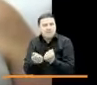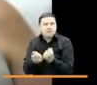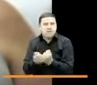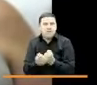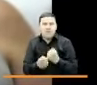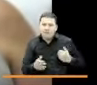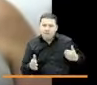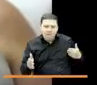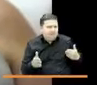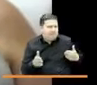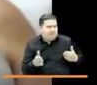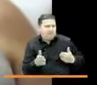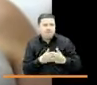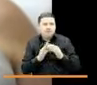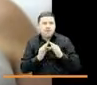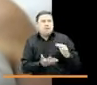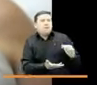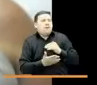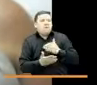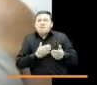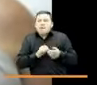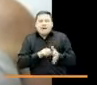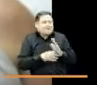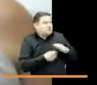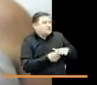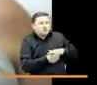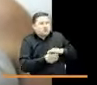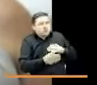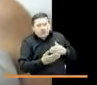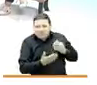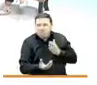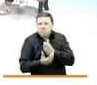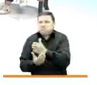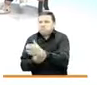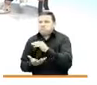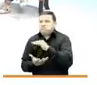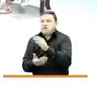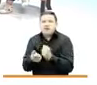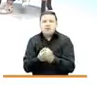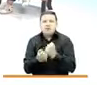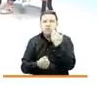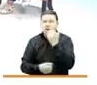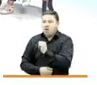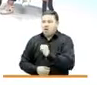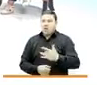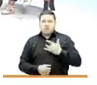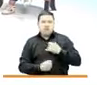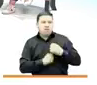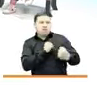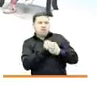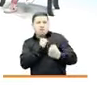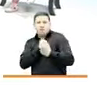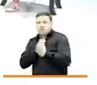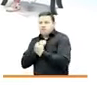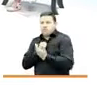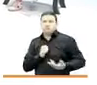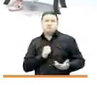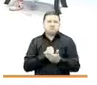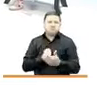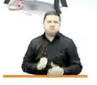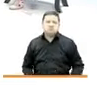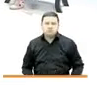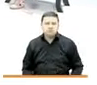un apoyo inmenso para las familias, en las cuales se sintieron apoyadas, se sintieron que tenían